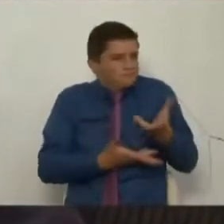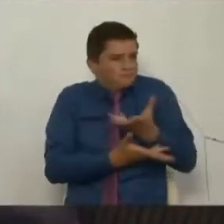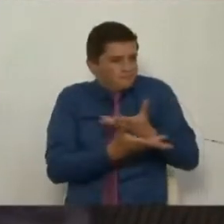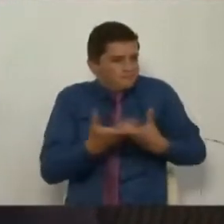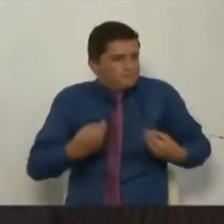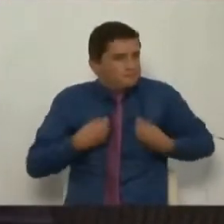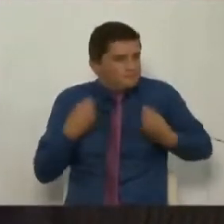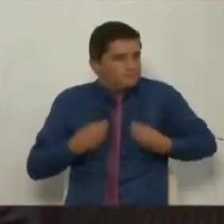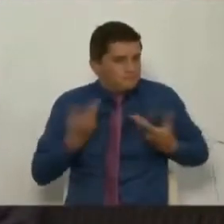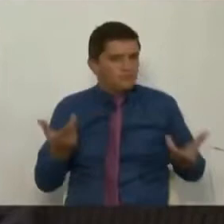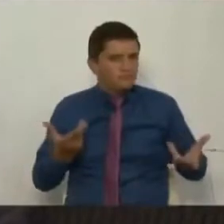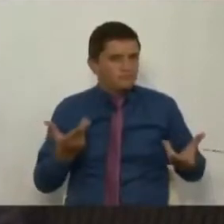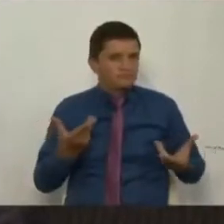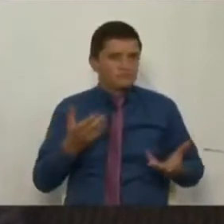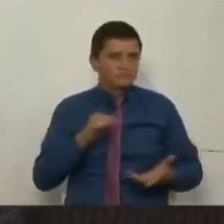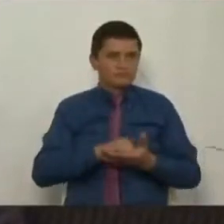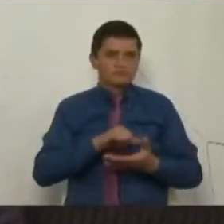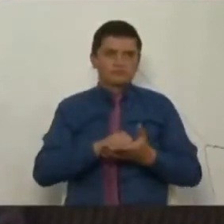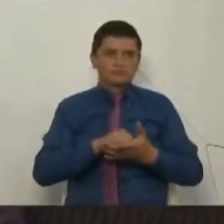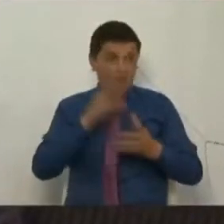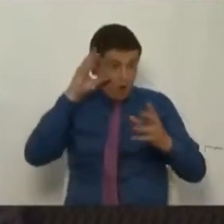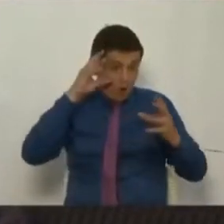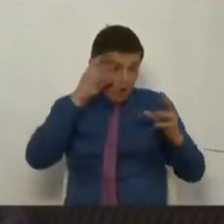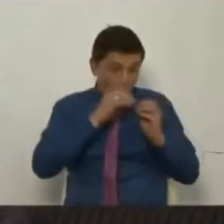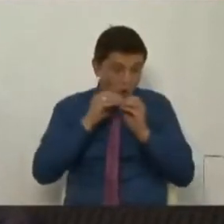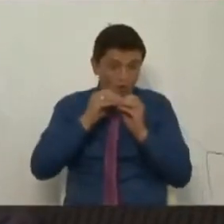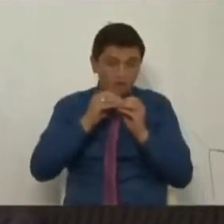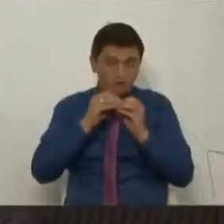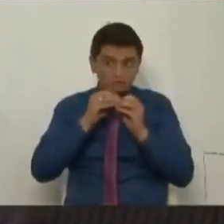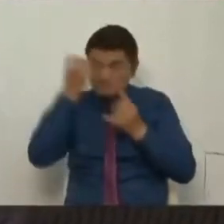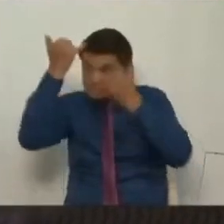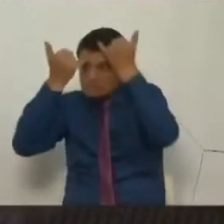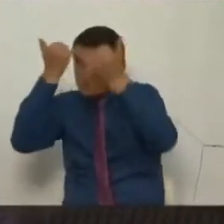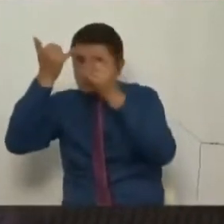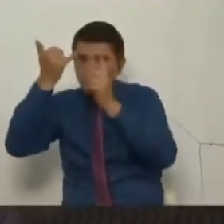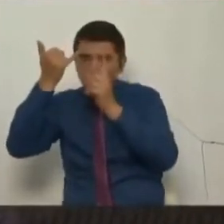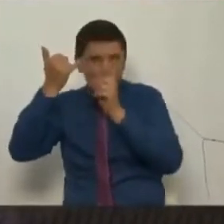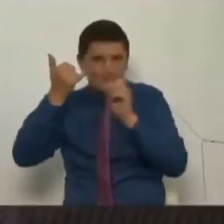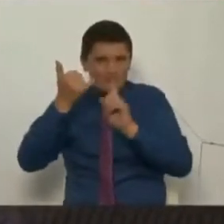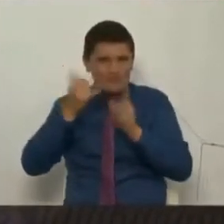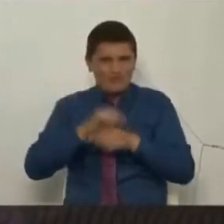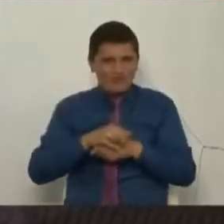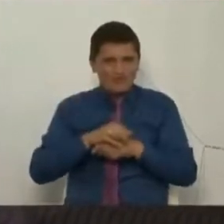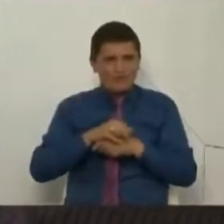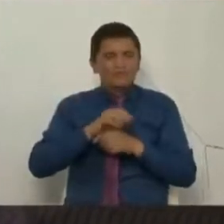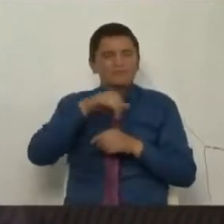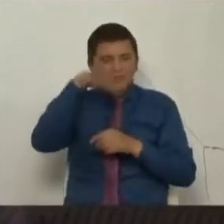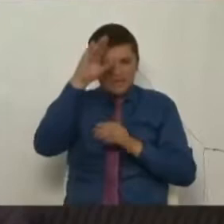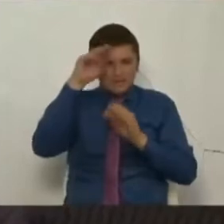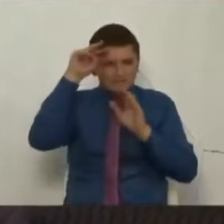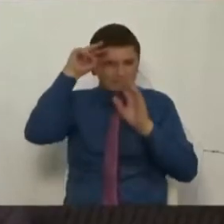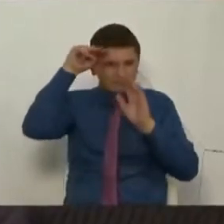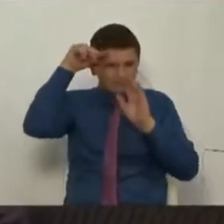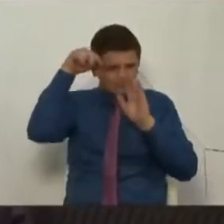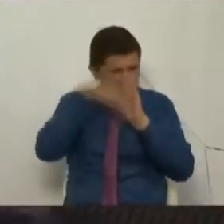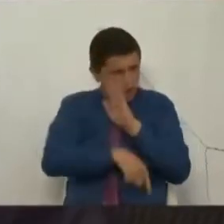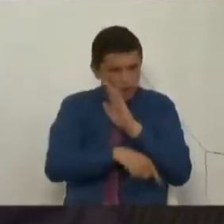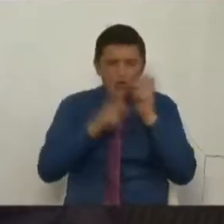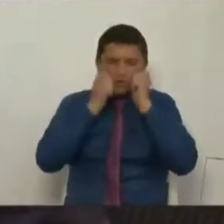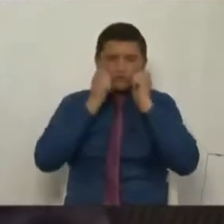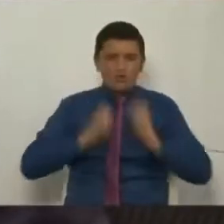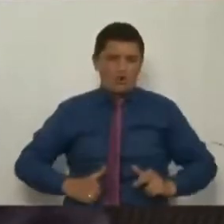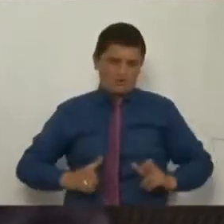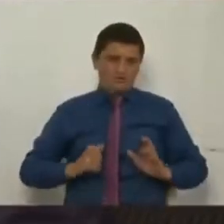Y ese acuerdo no tiene ideologías, tiene una profunda concepción humanista.